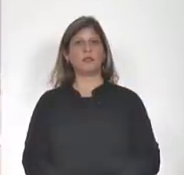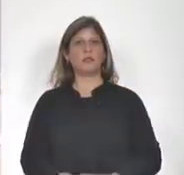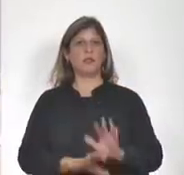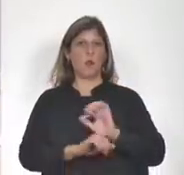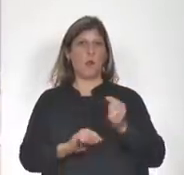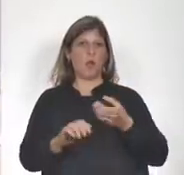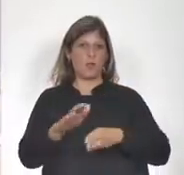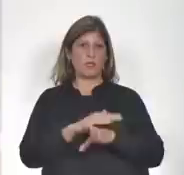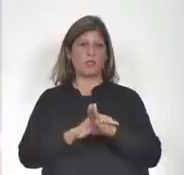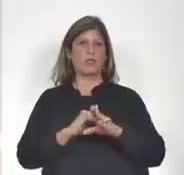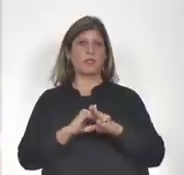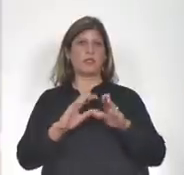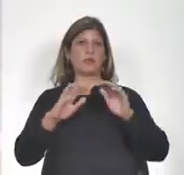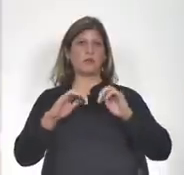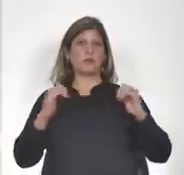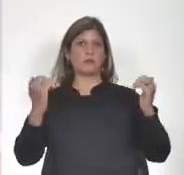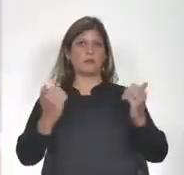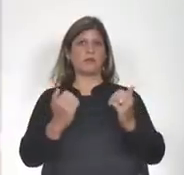ingresar a la sala.